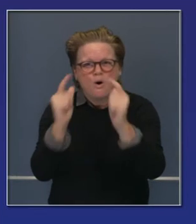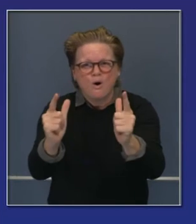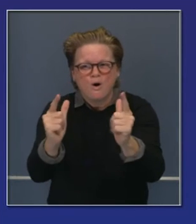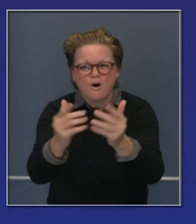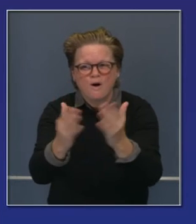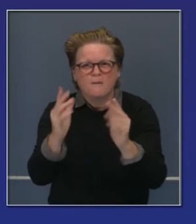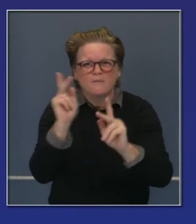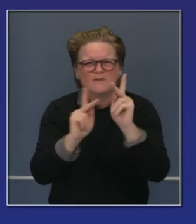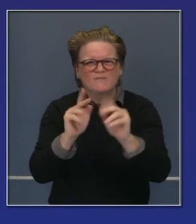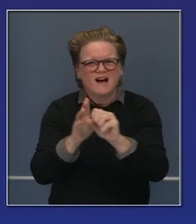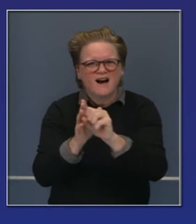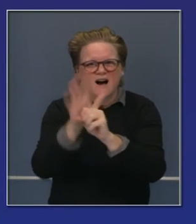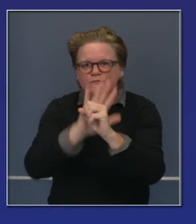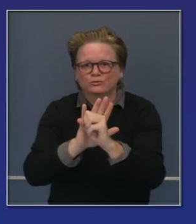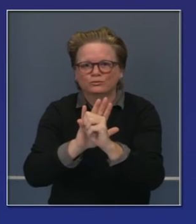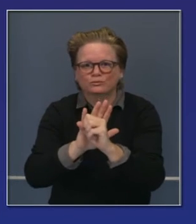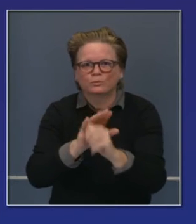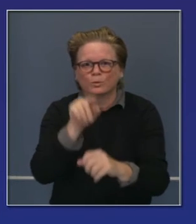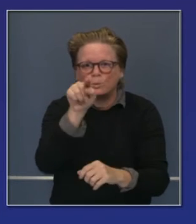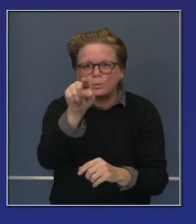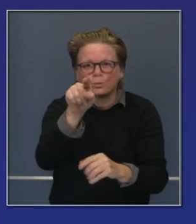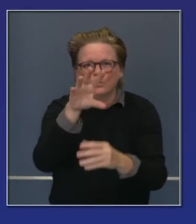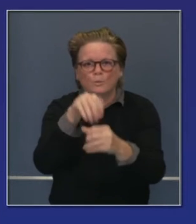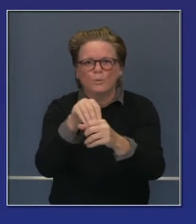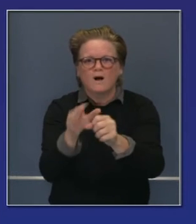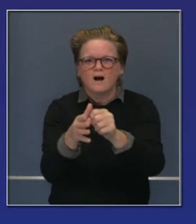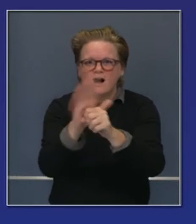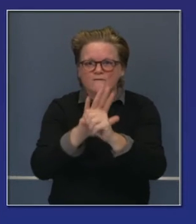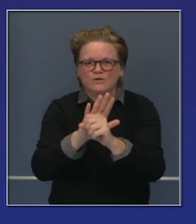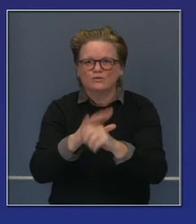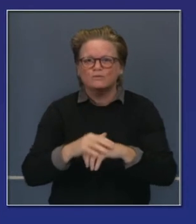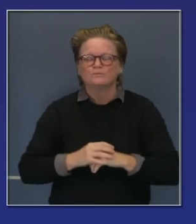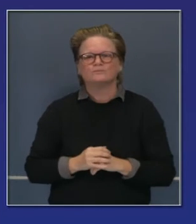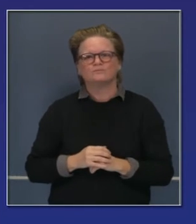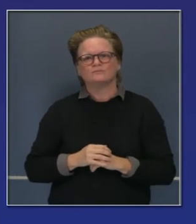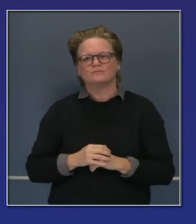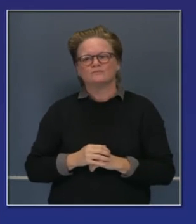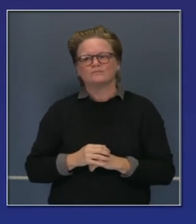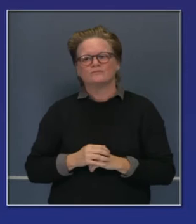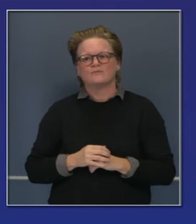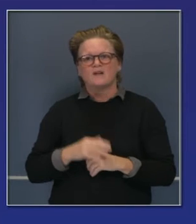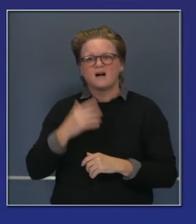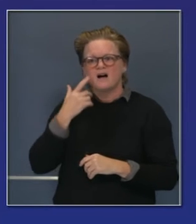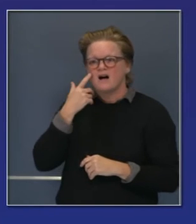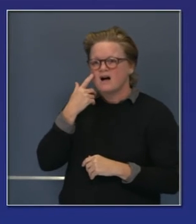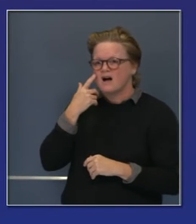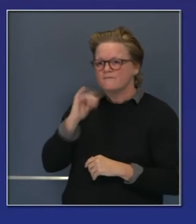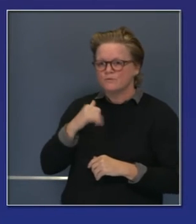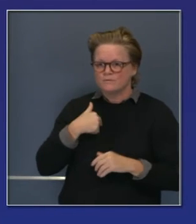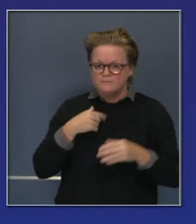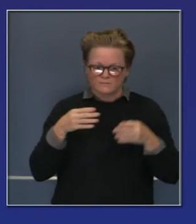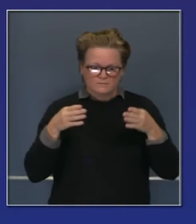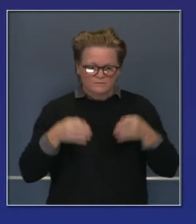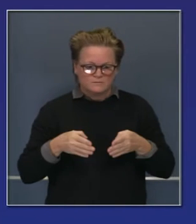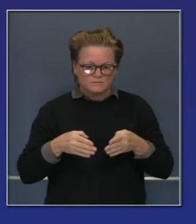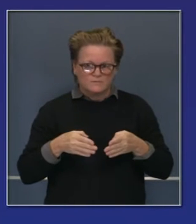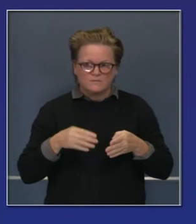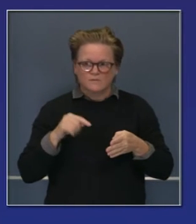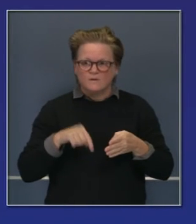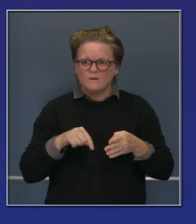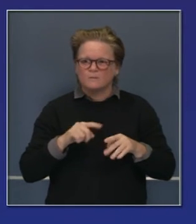el estado, pero vamos a ser partidarios por esto por todos los Estados Unidos. Y no estamos en el negocio de